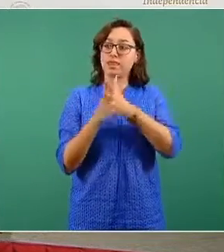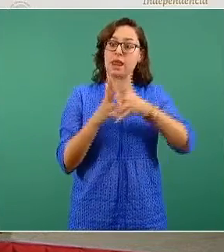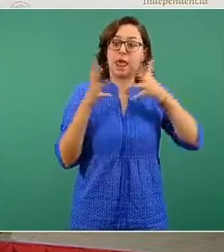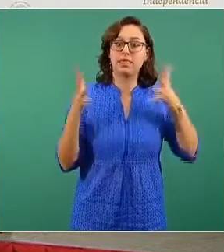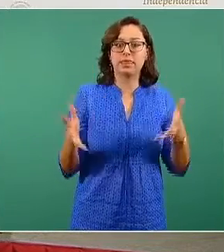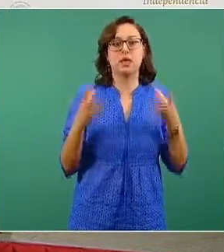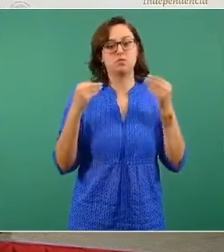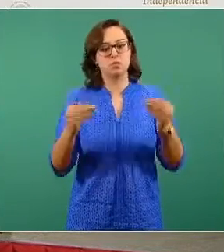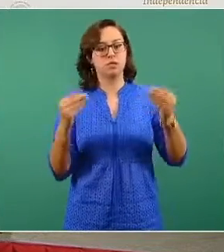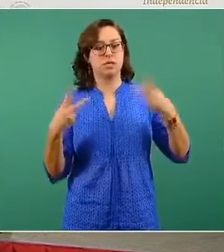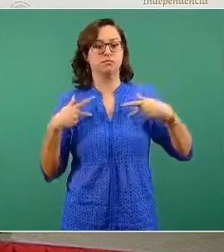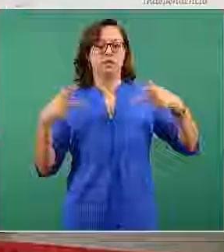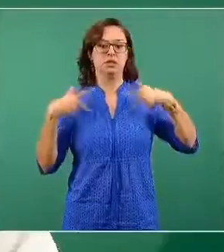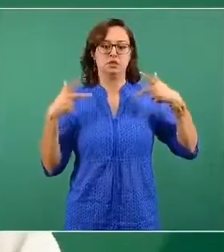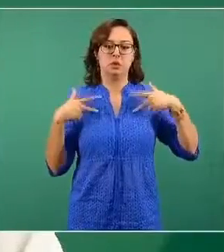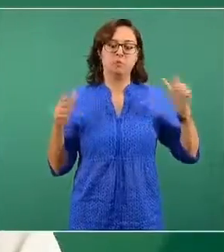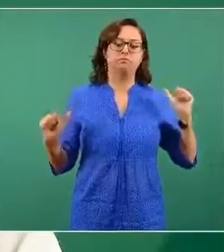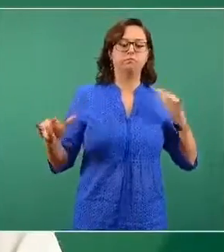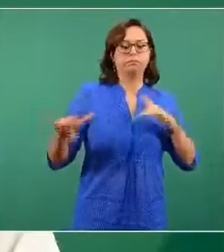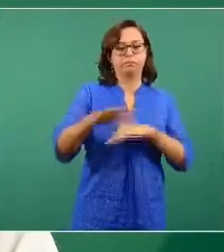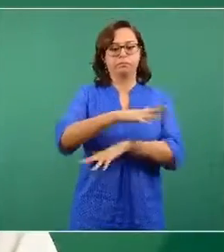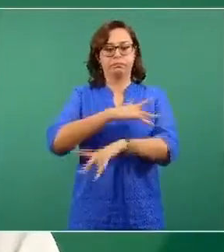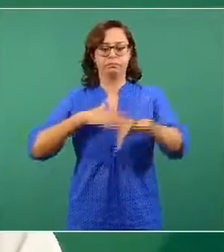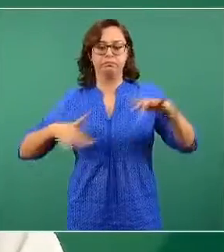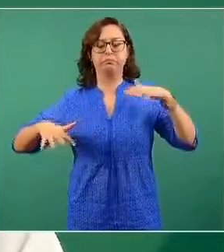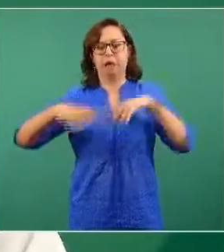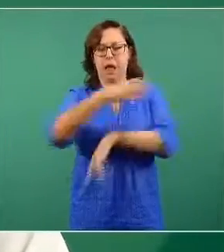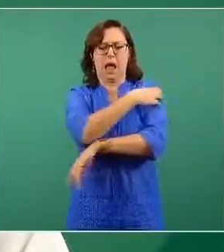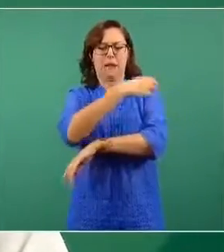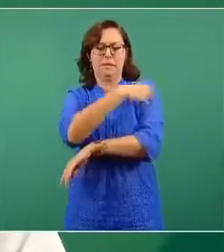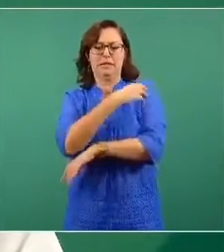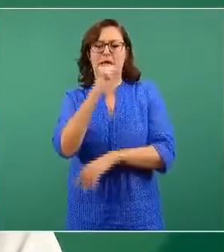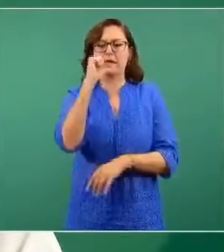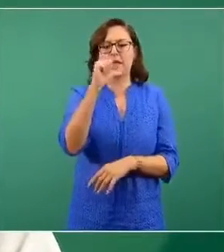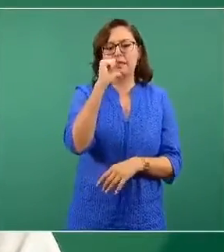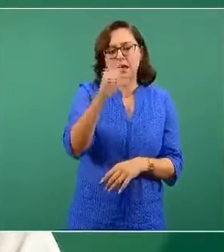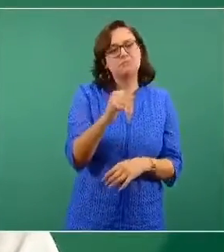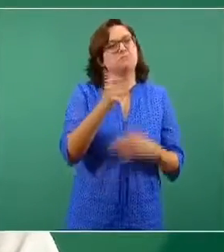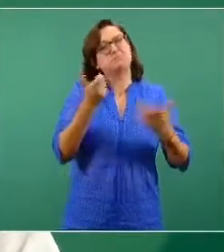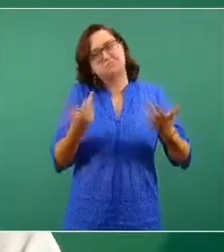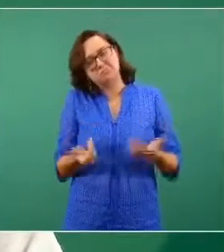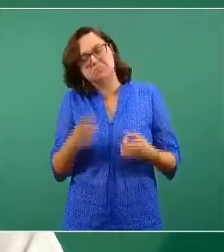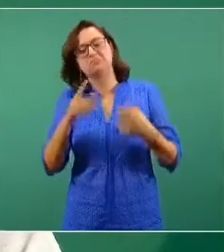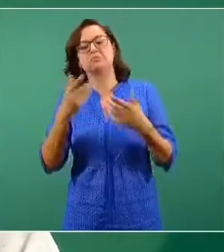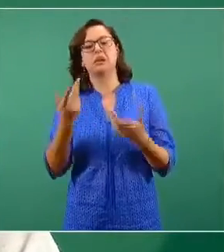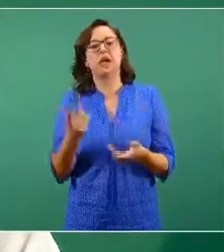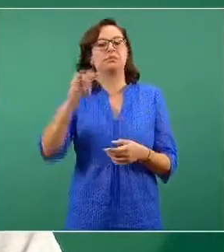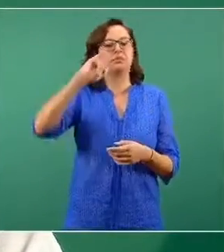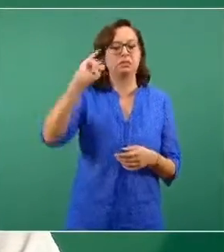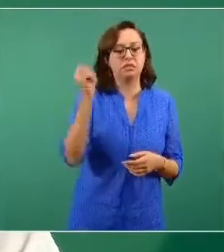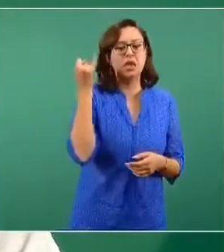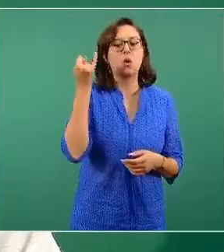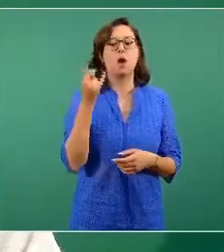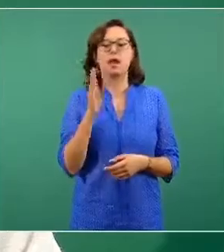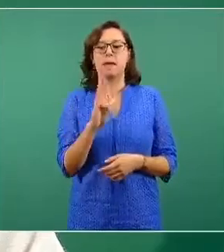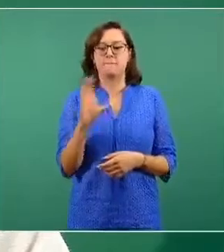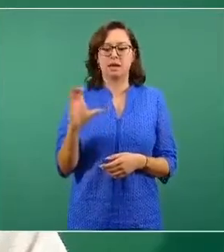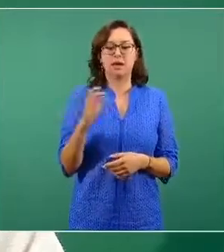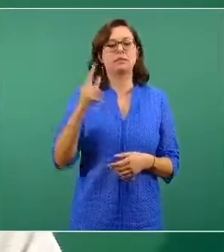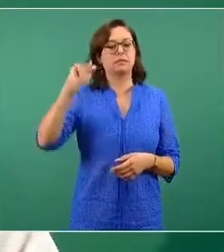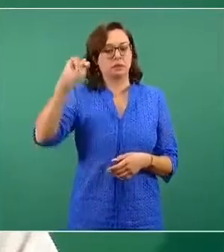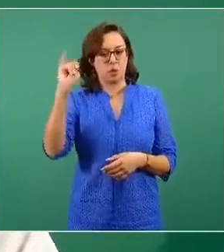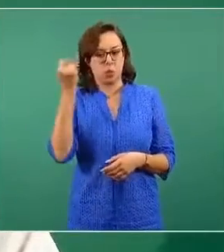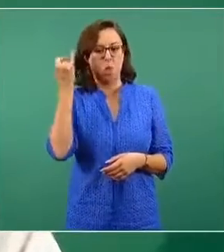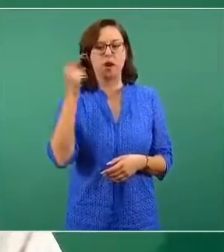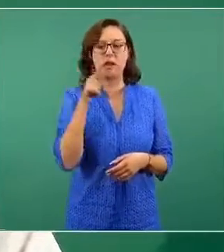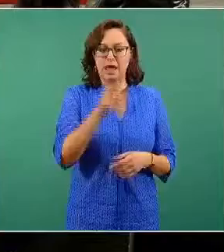afluencia de personas externas que no son capitales. Algunos ejemplos que hemos mencionado son Tijuana, Baja California, donde